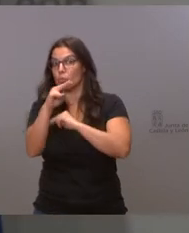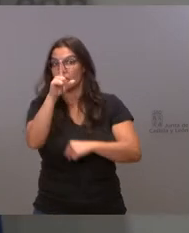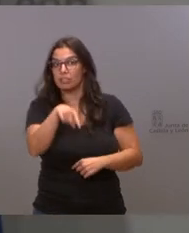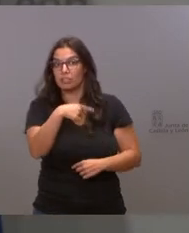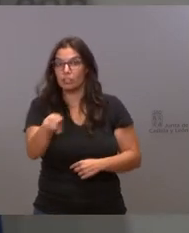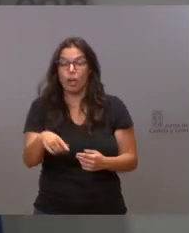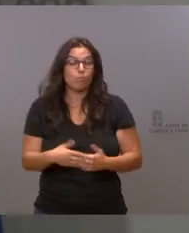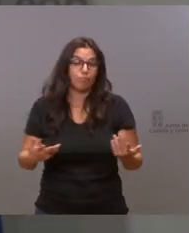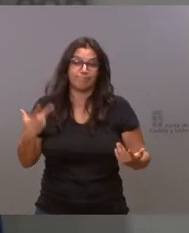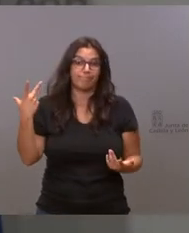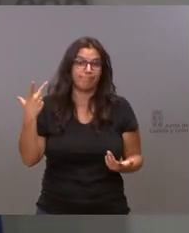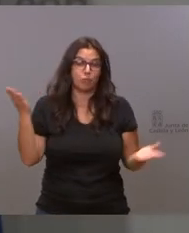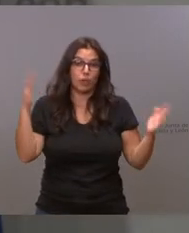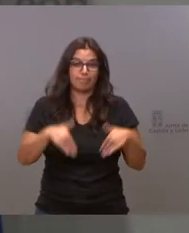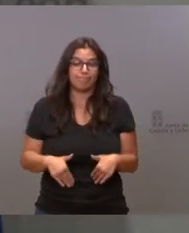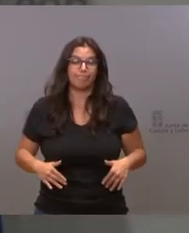respuesta rutinaria, ¿no?